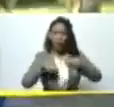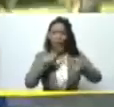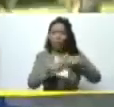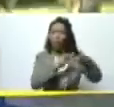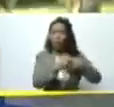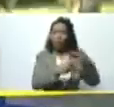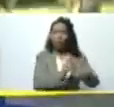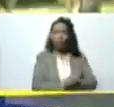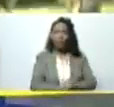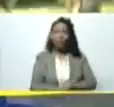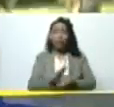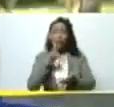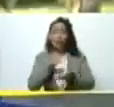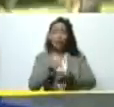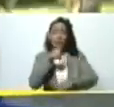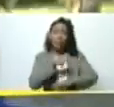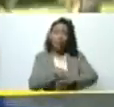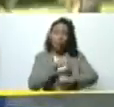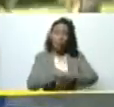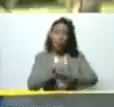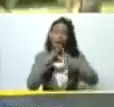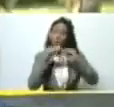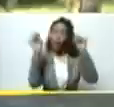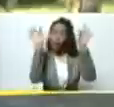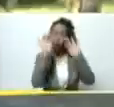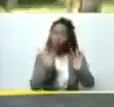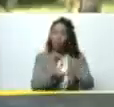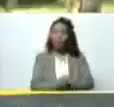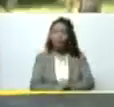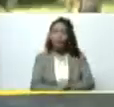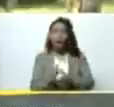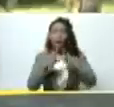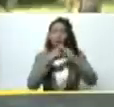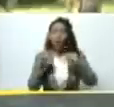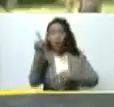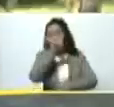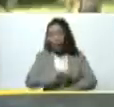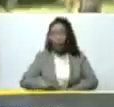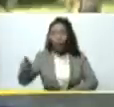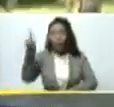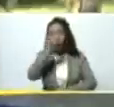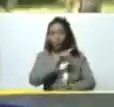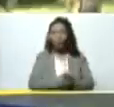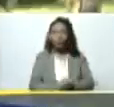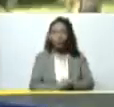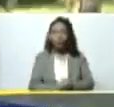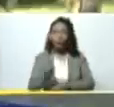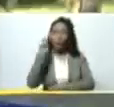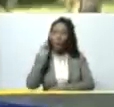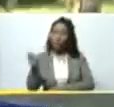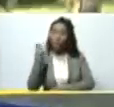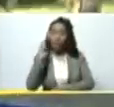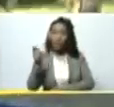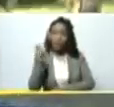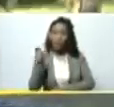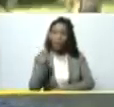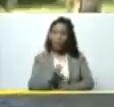le llegue a tiempo en todos los sentidos todo el circuito de financiamiento